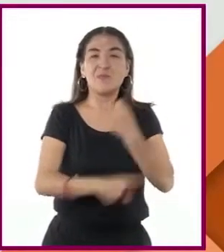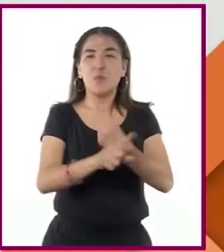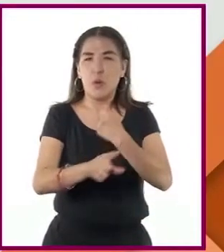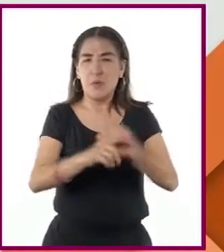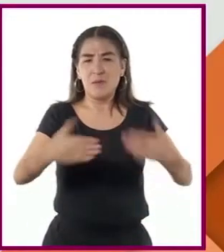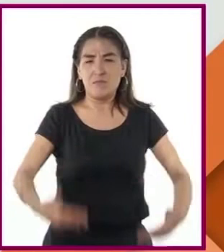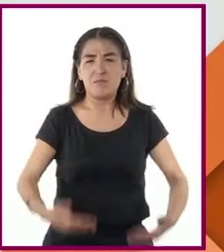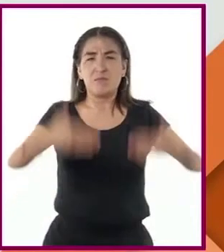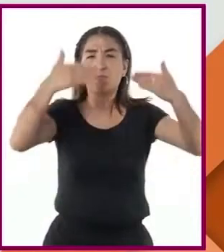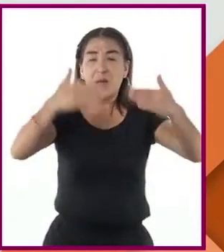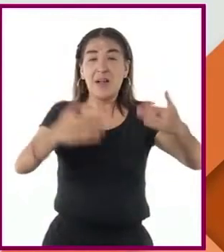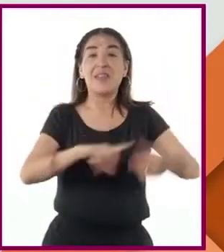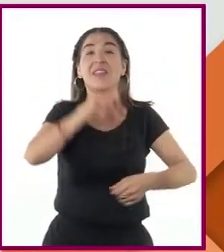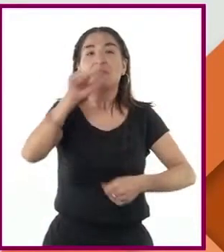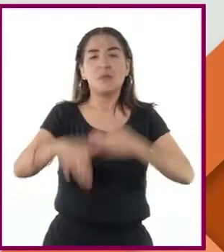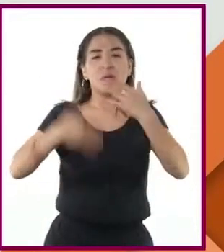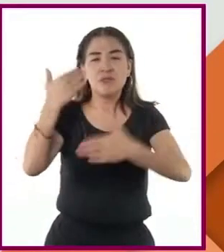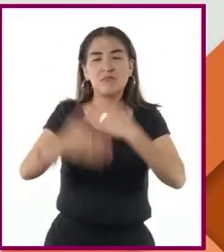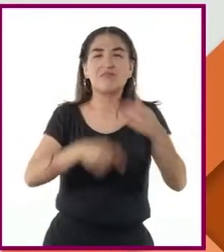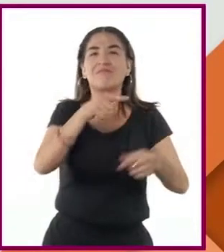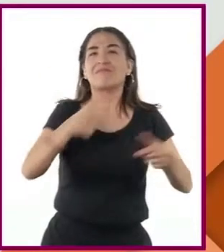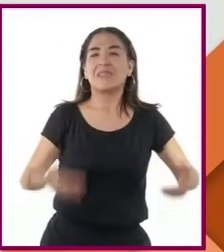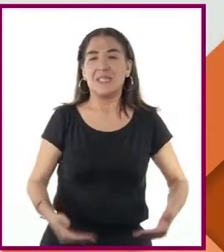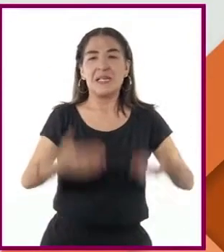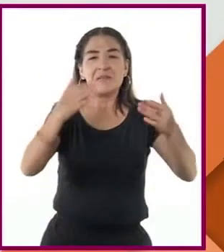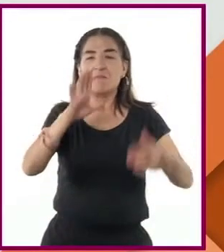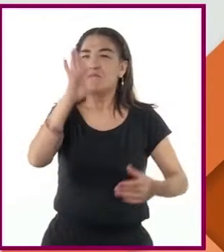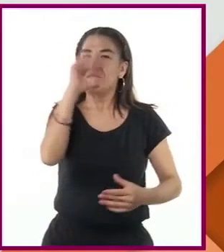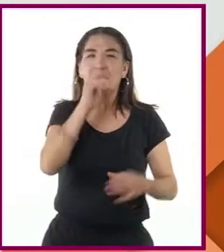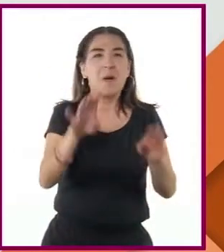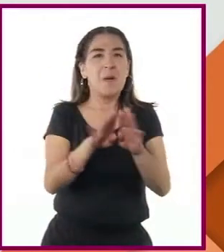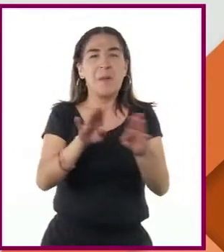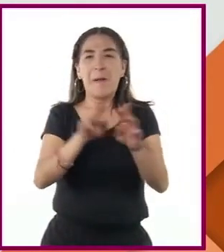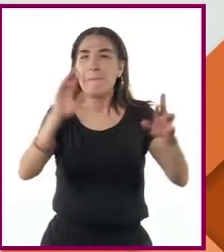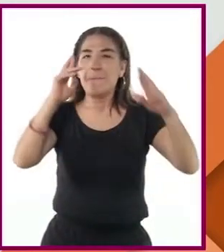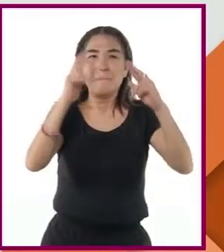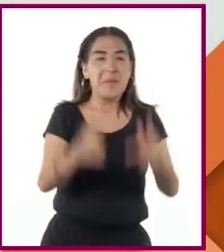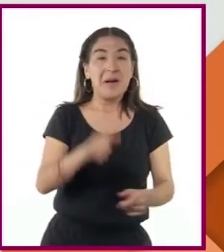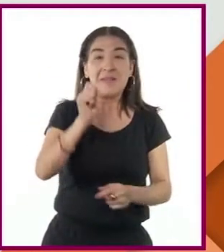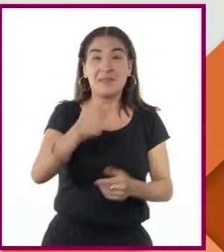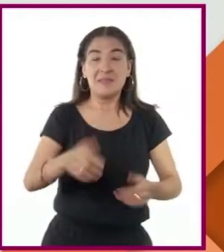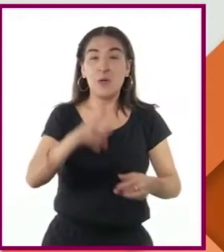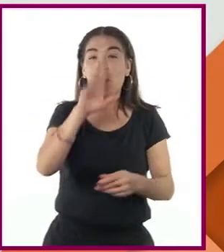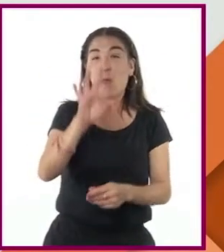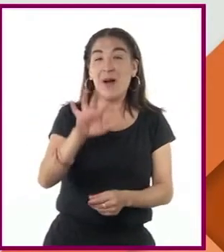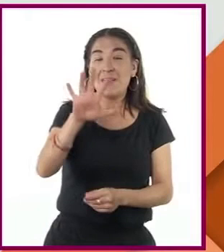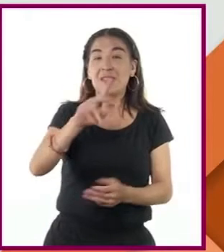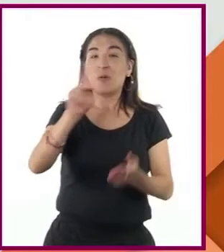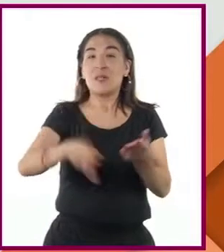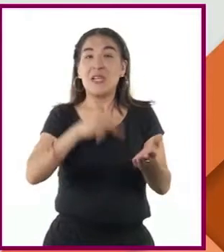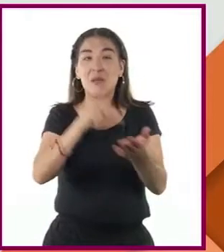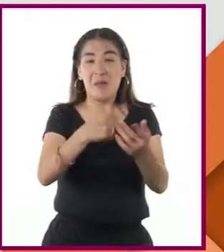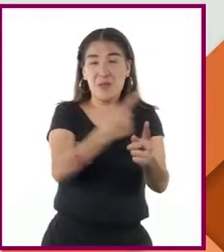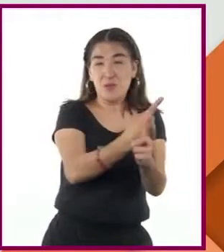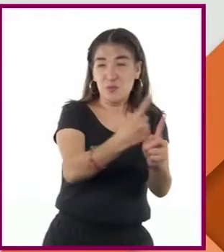concreto, pronto se convirtió en una muralla casi inquebrantable de 45 kilómetros. El muro, en poco tiempo, pasó a ser una